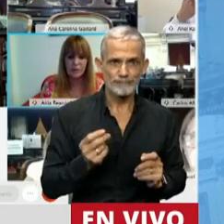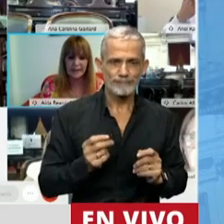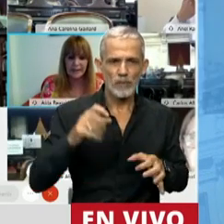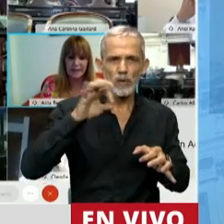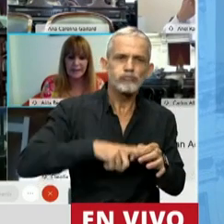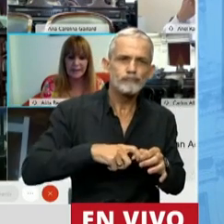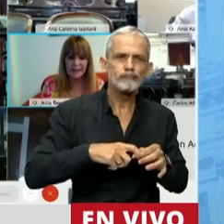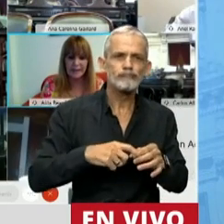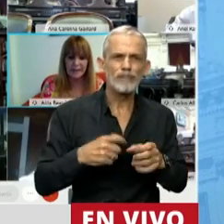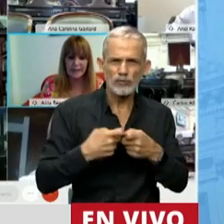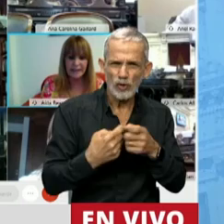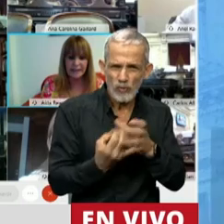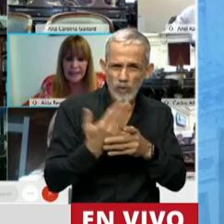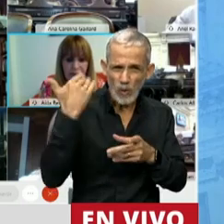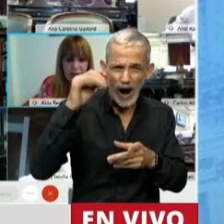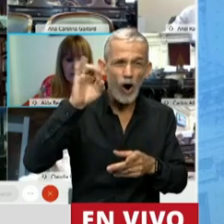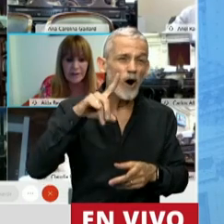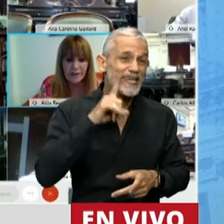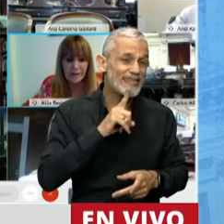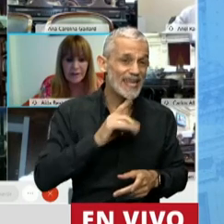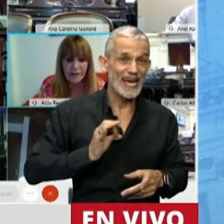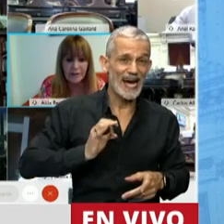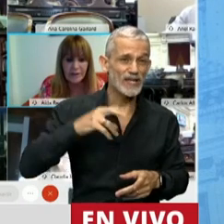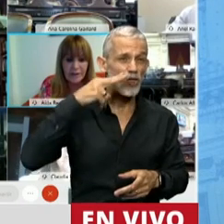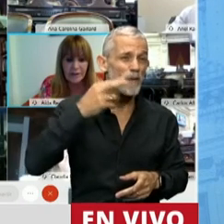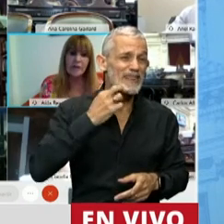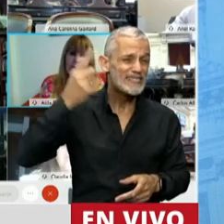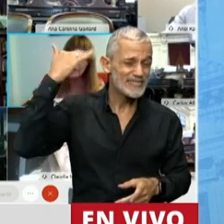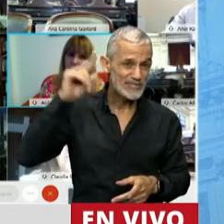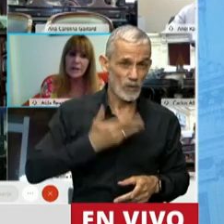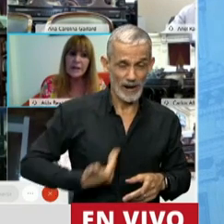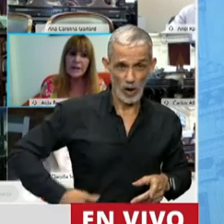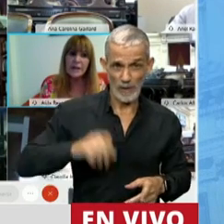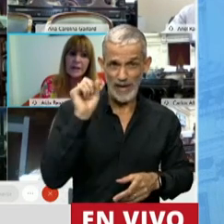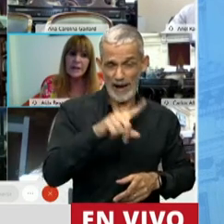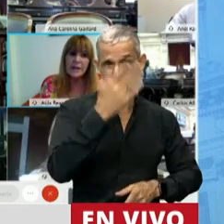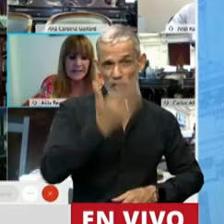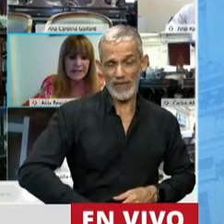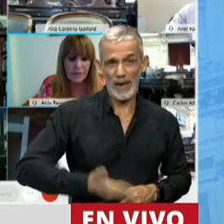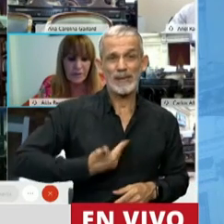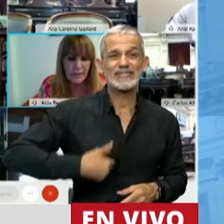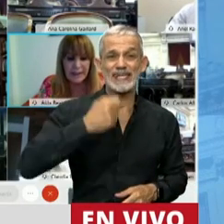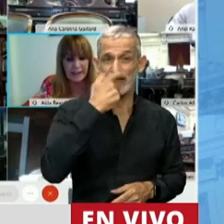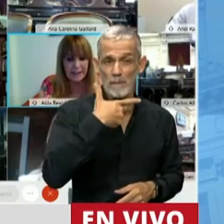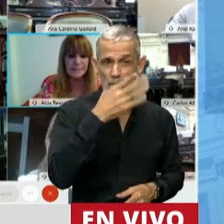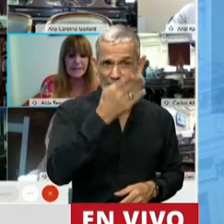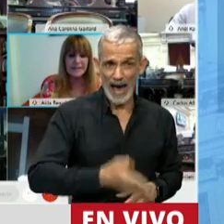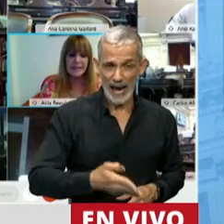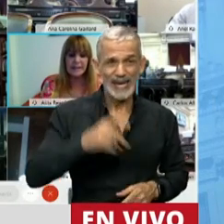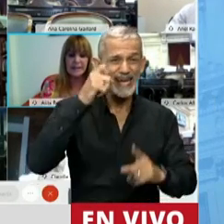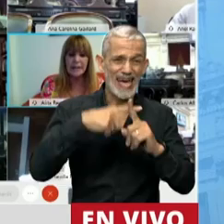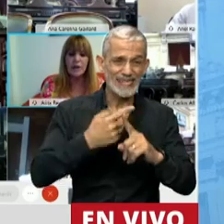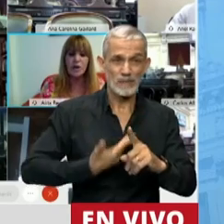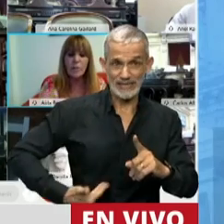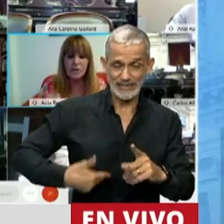de la EUT. y en el año 2019, durante el gobierno del presidente Mauricio Macri, el